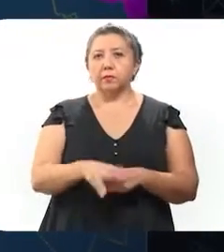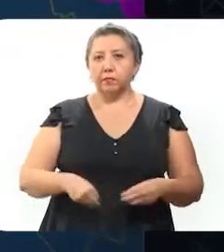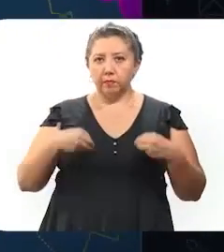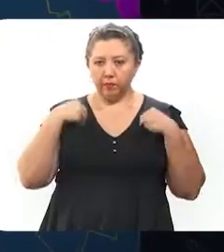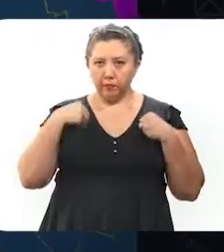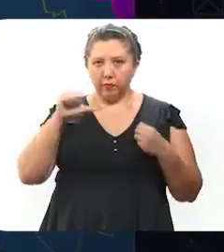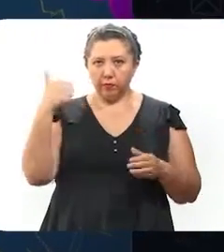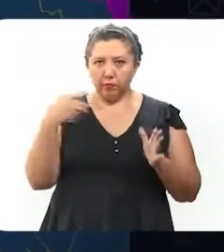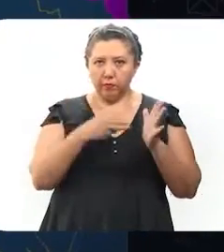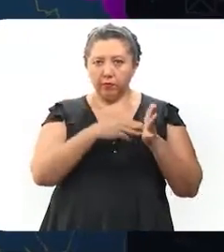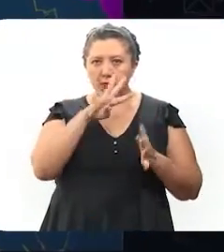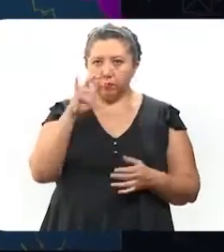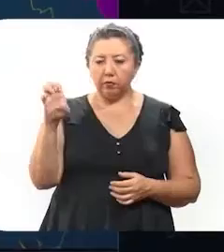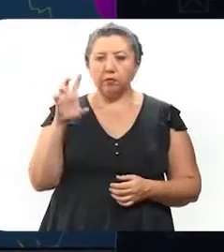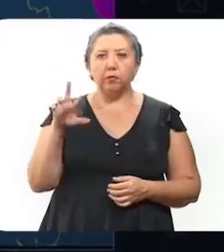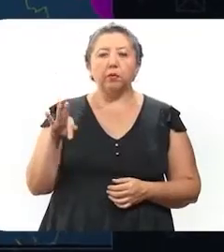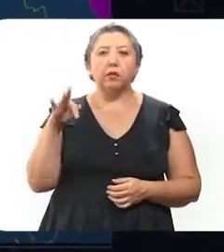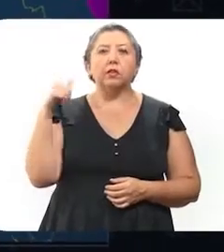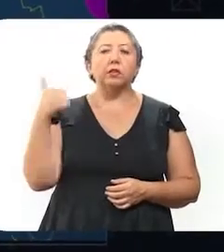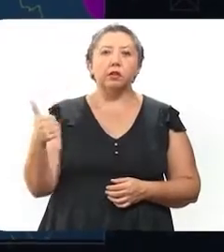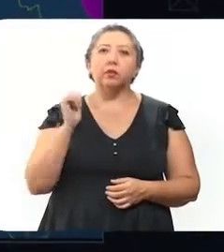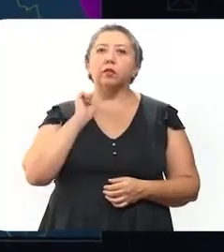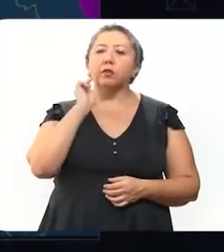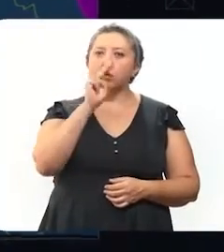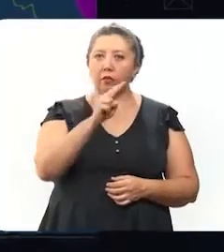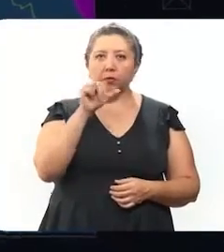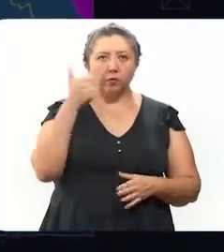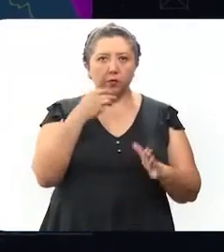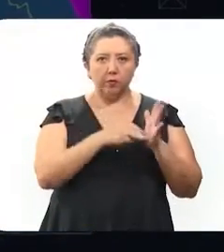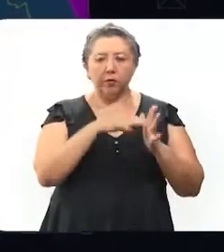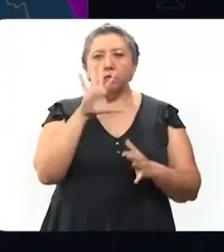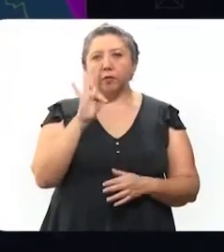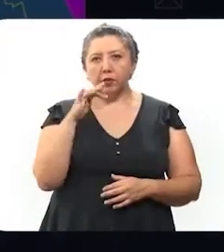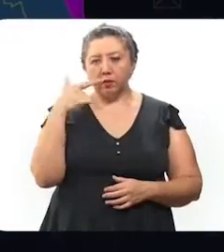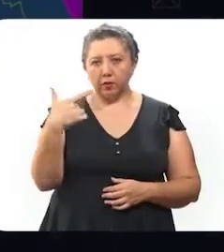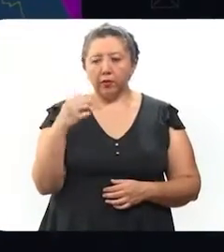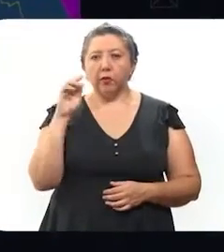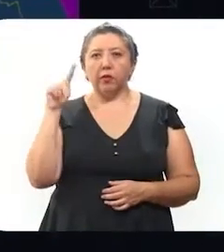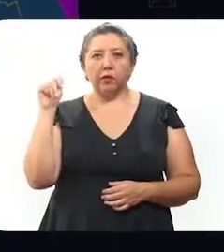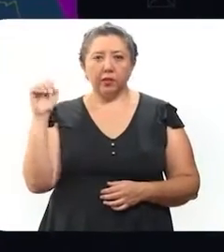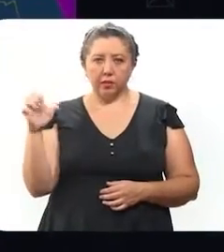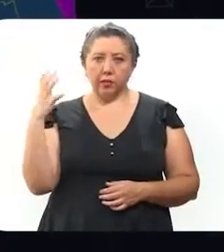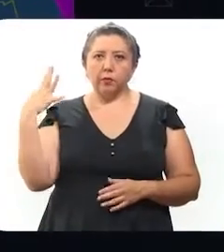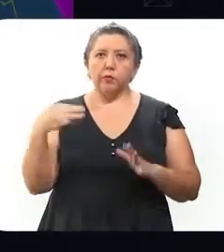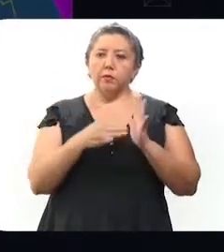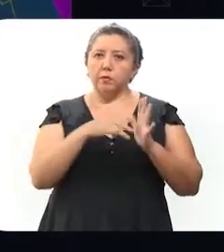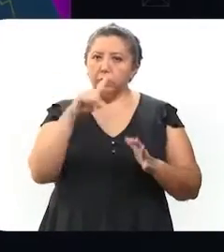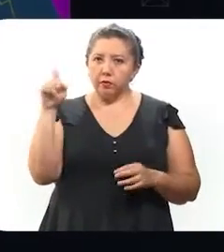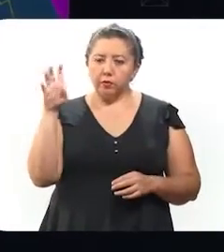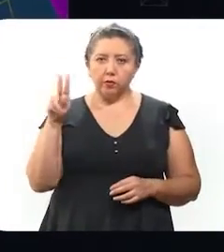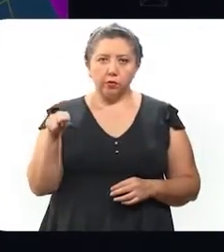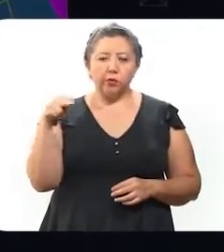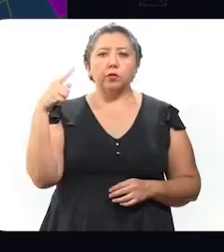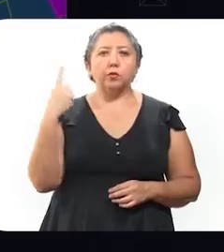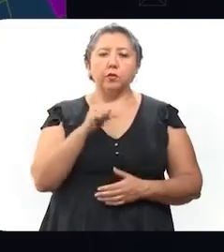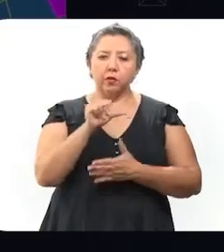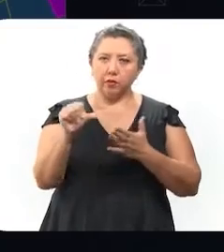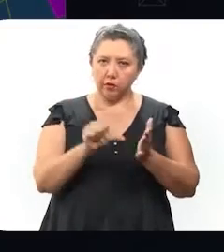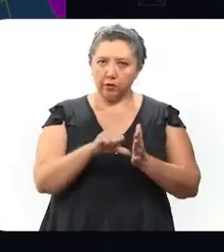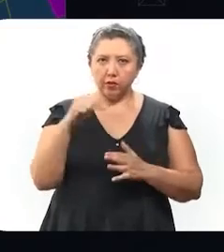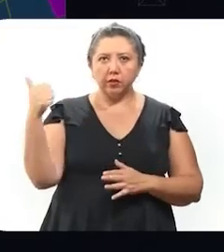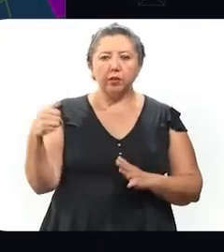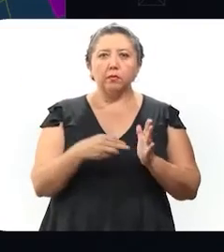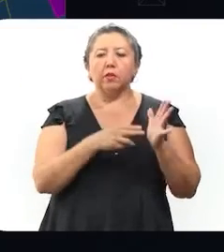que viven 11.446 en la zona norte, 11.047 en la zona oriente, 4.181 en la zona centro